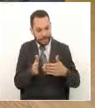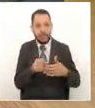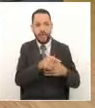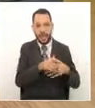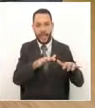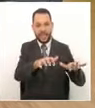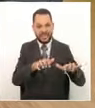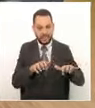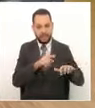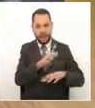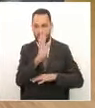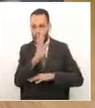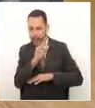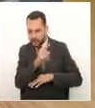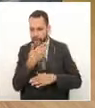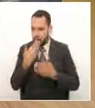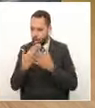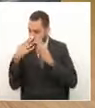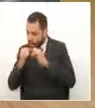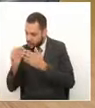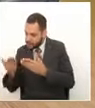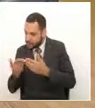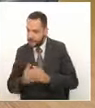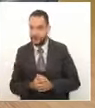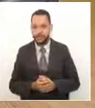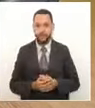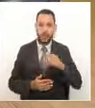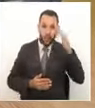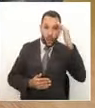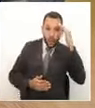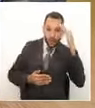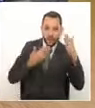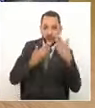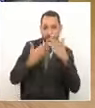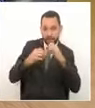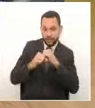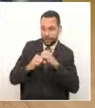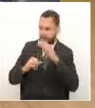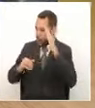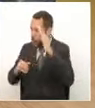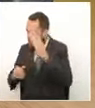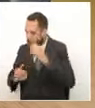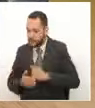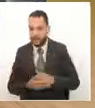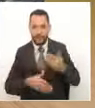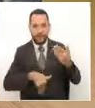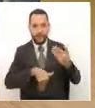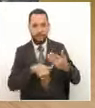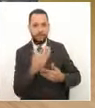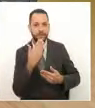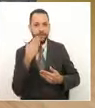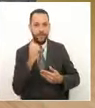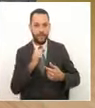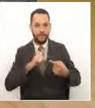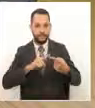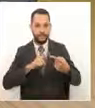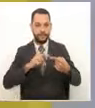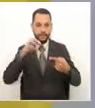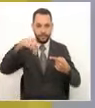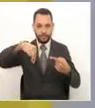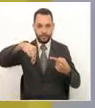Buenas noches, bienvenidos. Buenas noches, Andrés. Buenas noches, Andrés, muchas gracias. Comencemos con las damas, con la doctora Margarita Alzate.